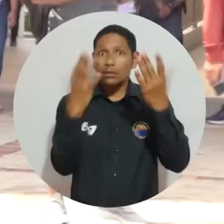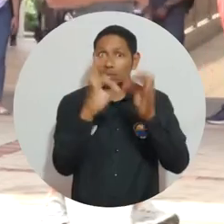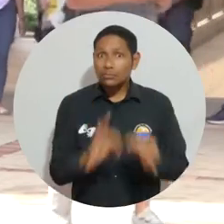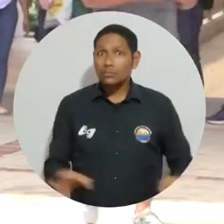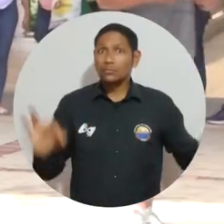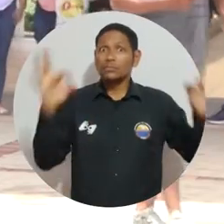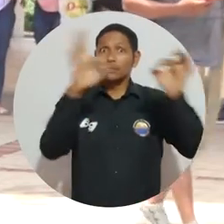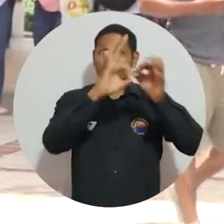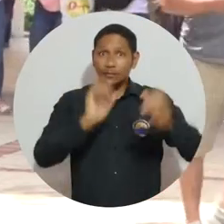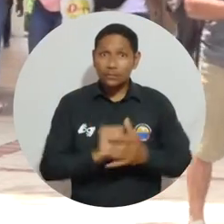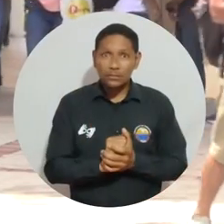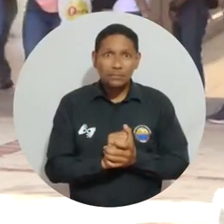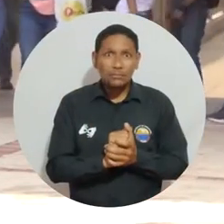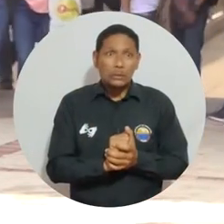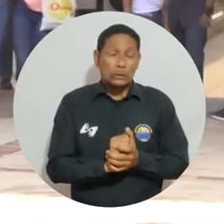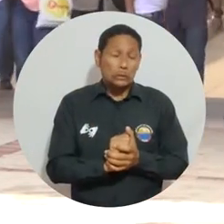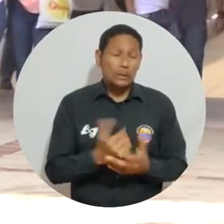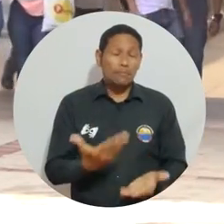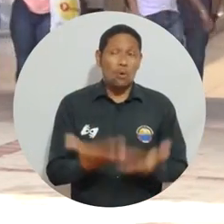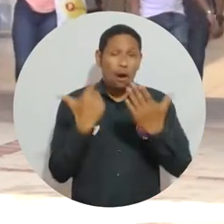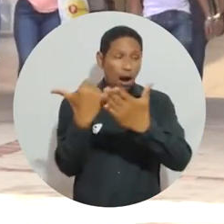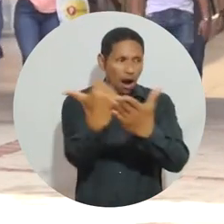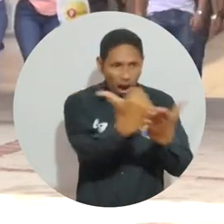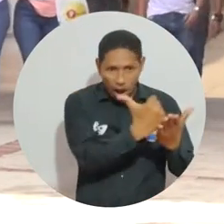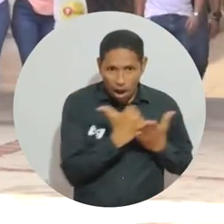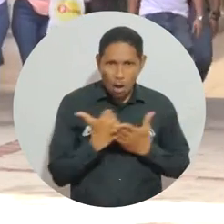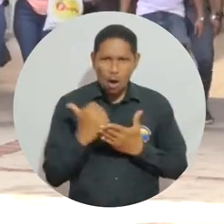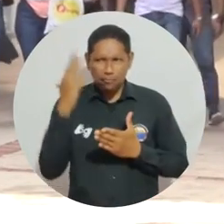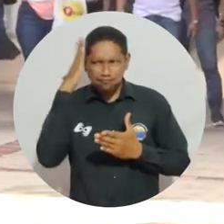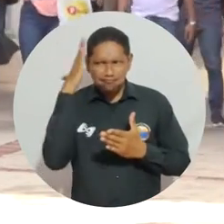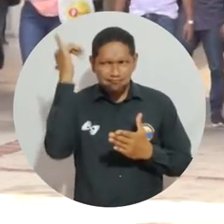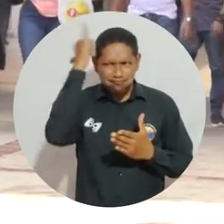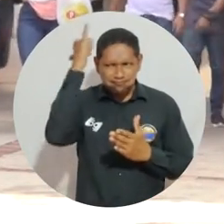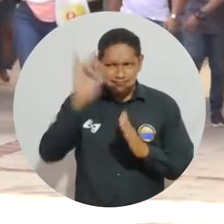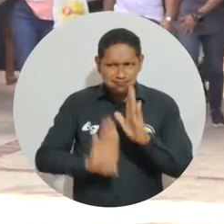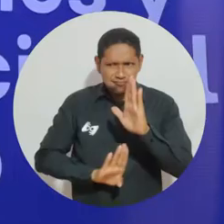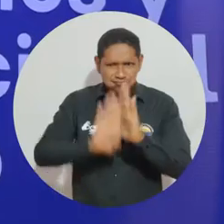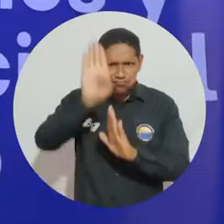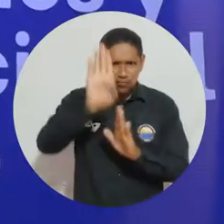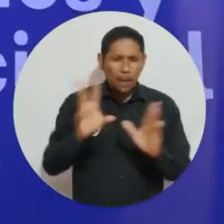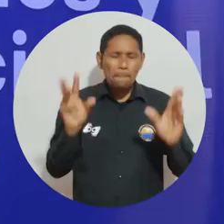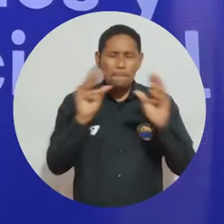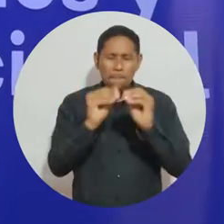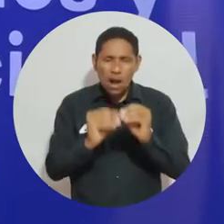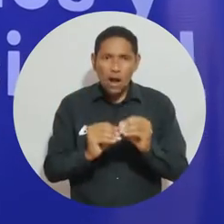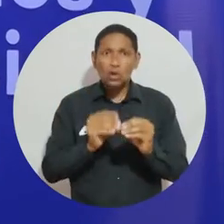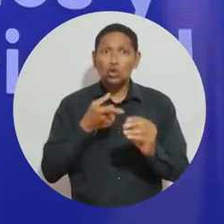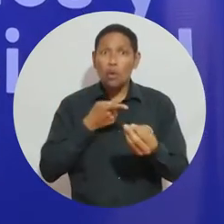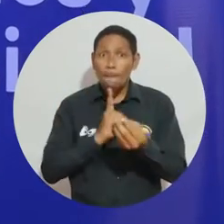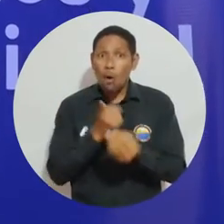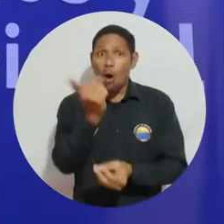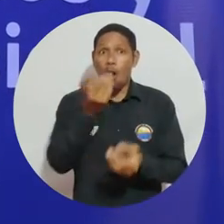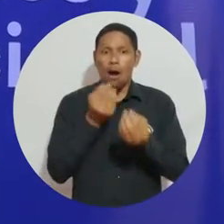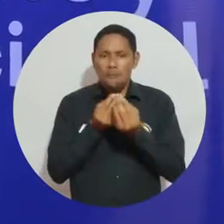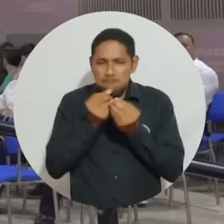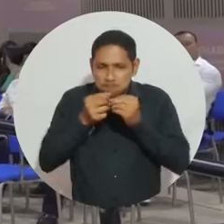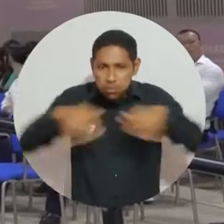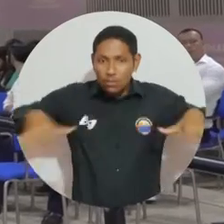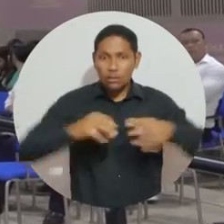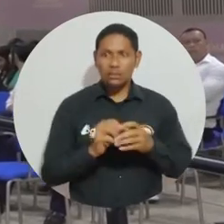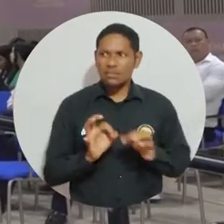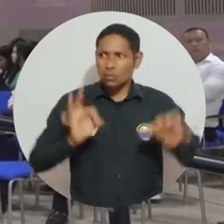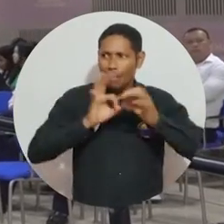fundamentales, son necesarios y son muy saludables para el ejercicio de la academia y para el ejercicio de la política pública.